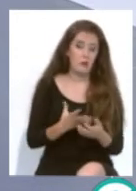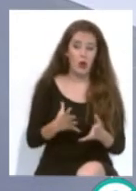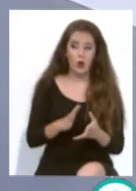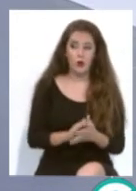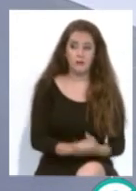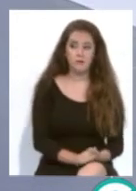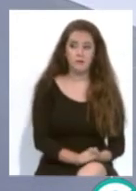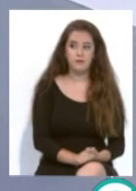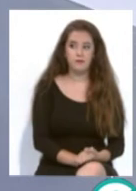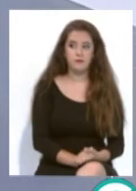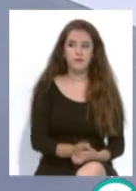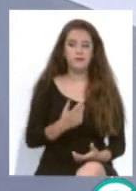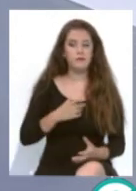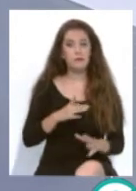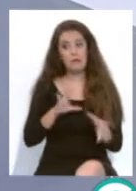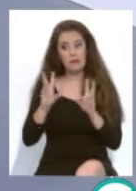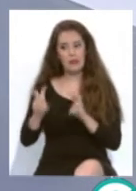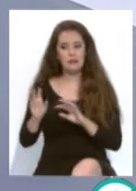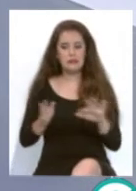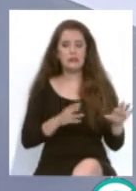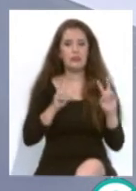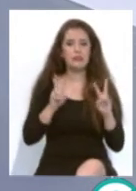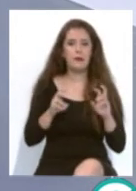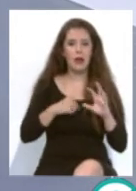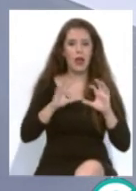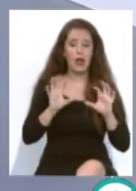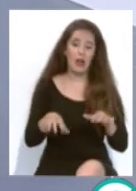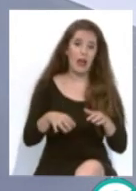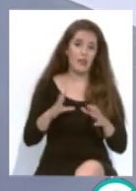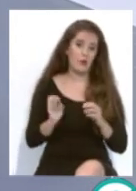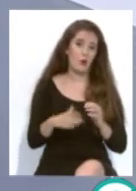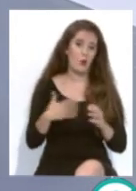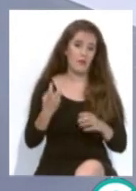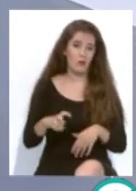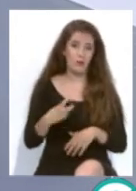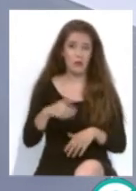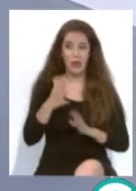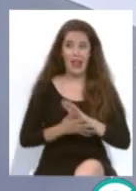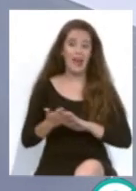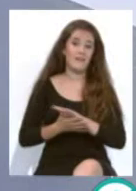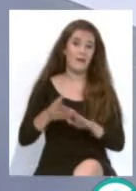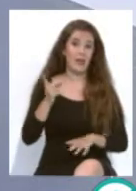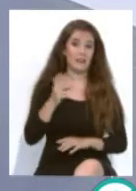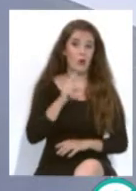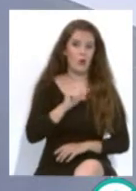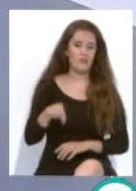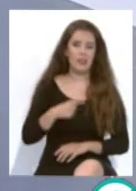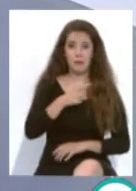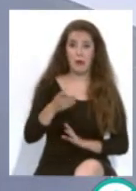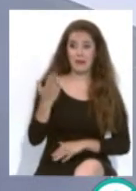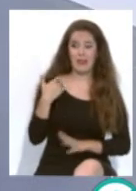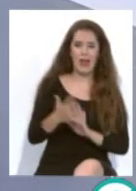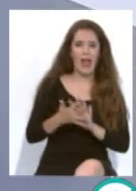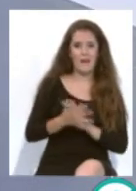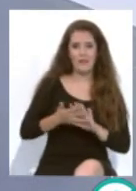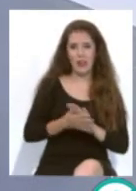Bueno, vamos al Cádiz Club de Fútbol porque justamente esta semana se hablaba ya del segundo fichaje, la semana pasada estuvimos hablando